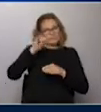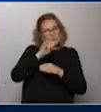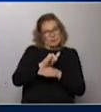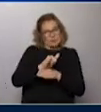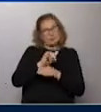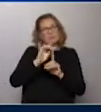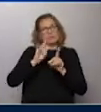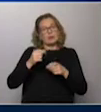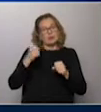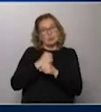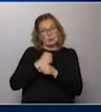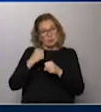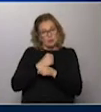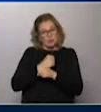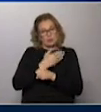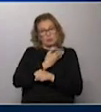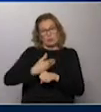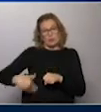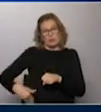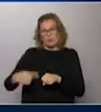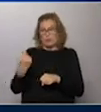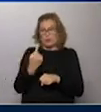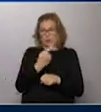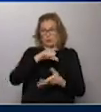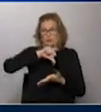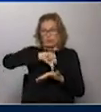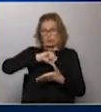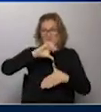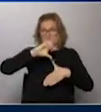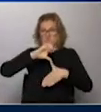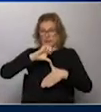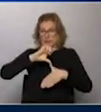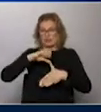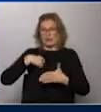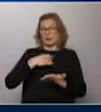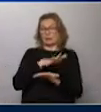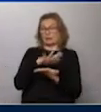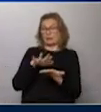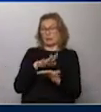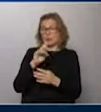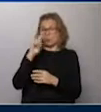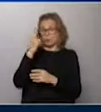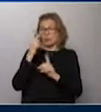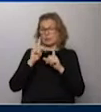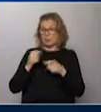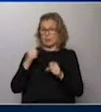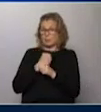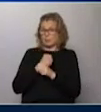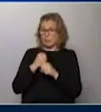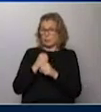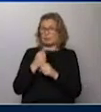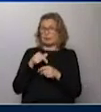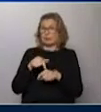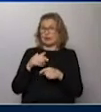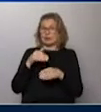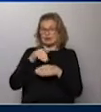tuvo que contar con la aprobación de los gobiernos de cada uno de los países de Sudamérica, que están obviamente comprendidos en esta situación, Uruguay también lo aprobó y eso permitió que